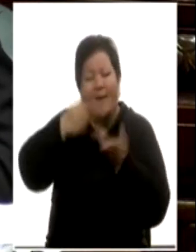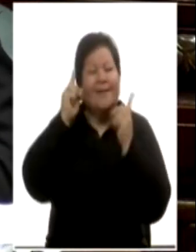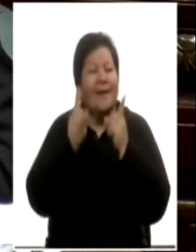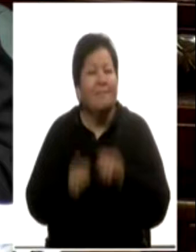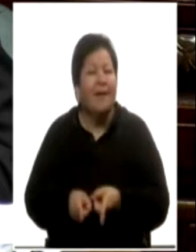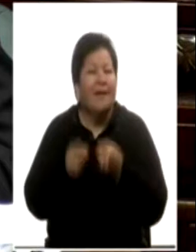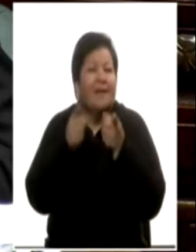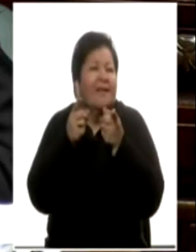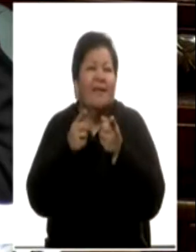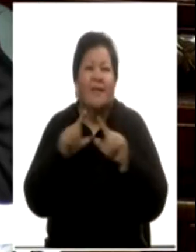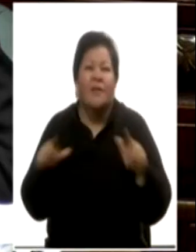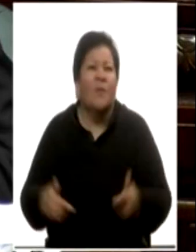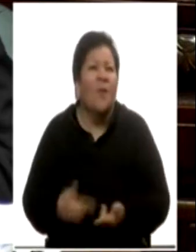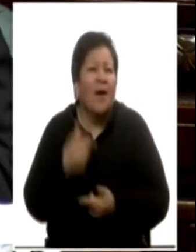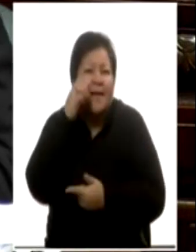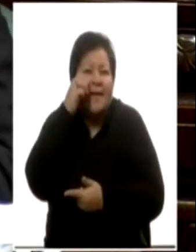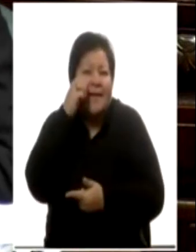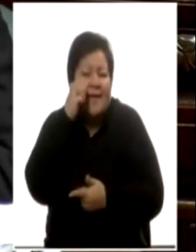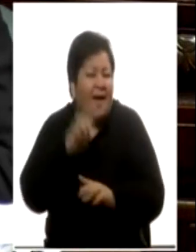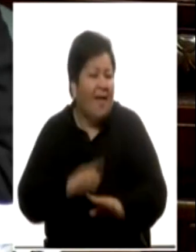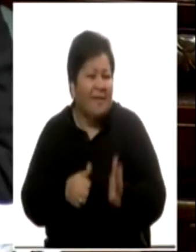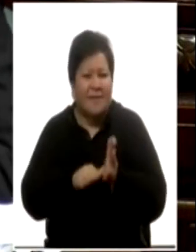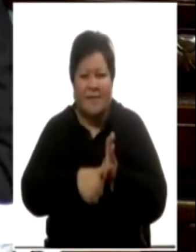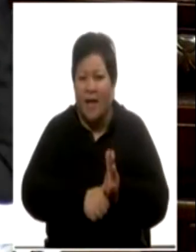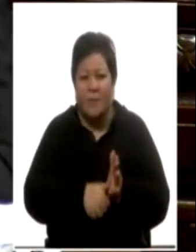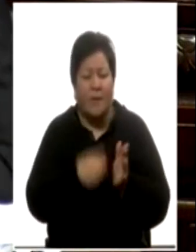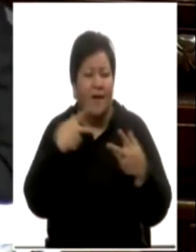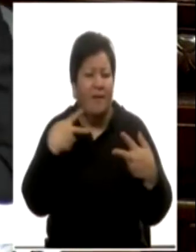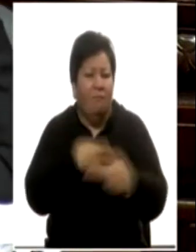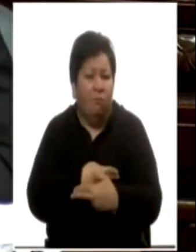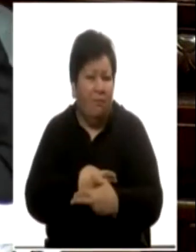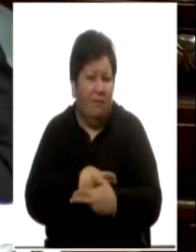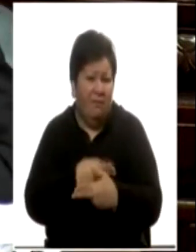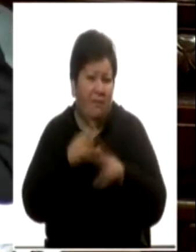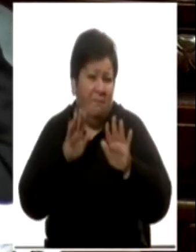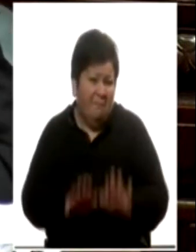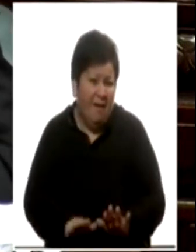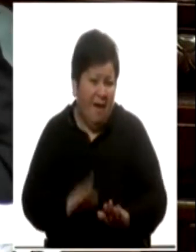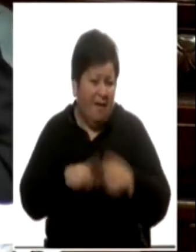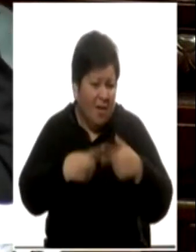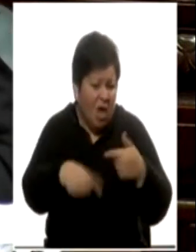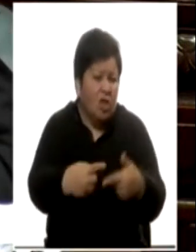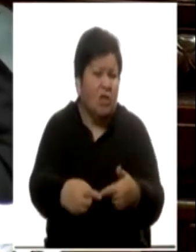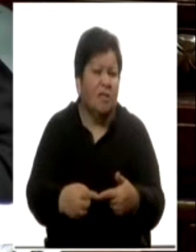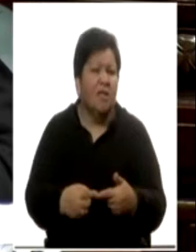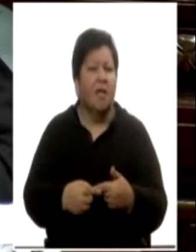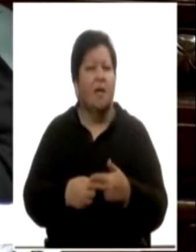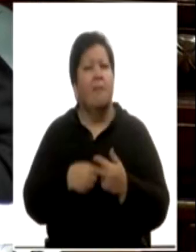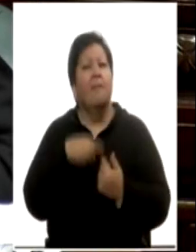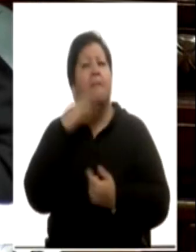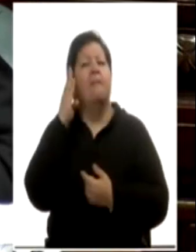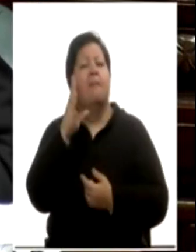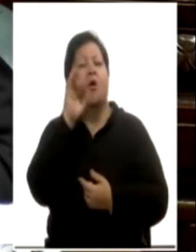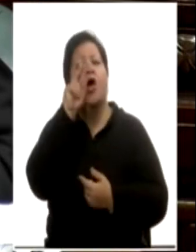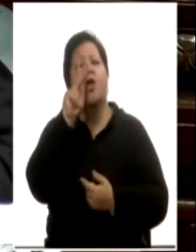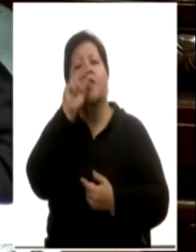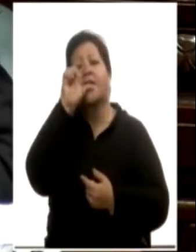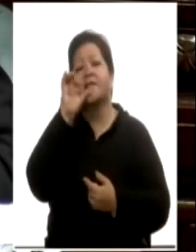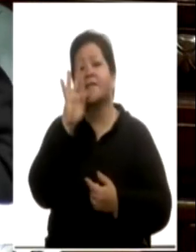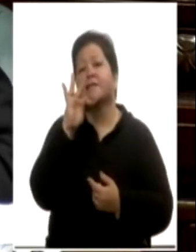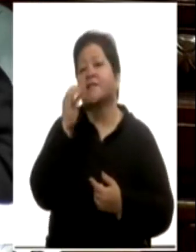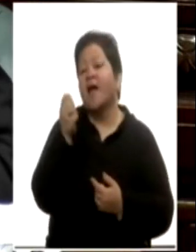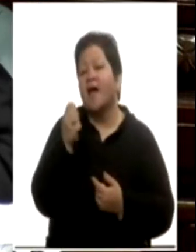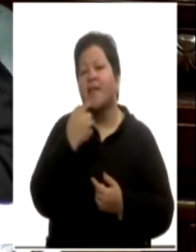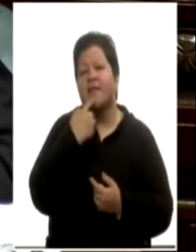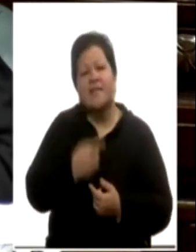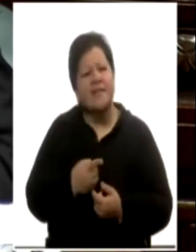no hay edad de retiro, ni cédula de identidad que las detenga. Podestá nos prueba nuevamente que la eternidad es posible